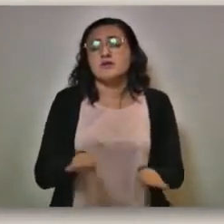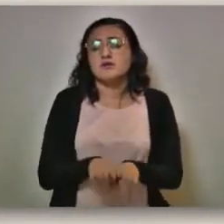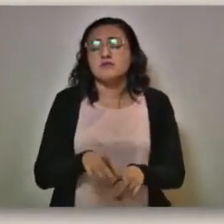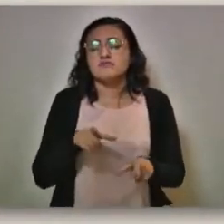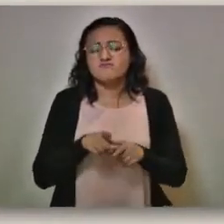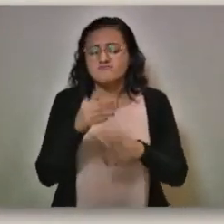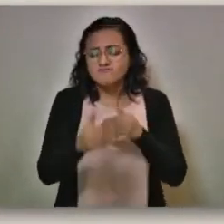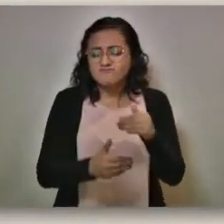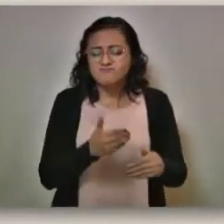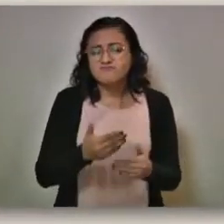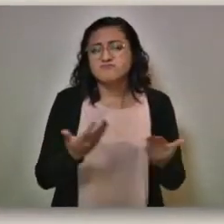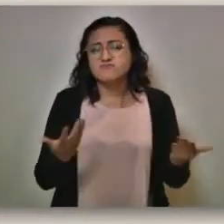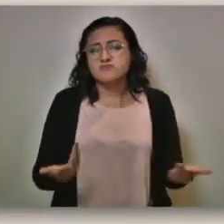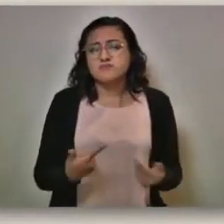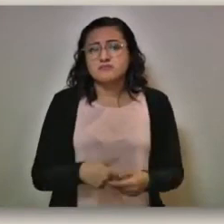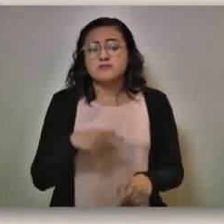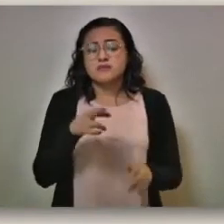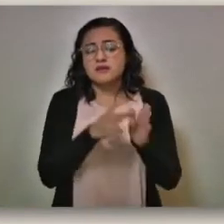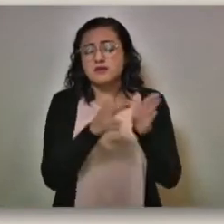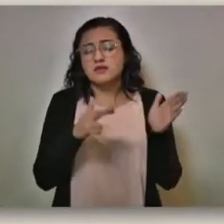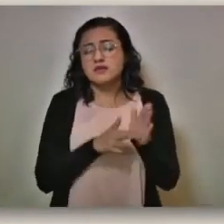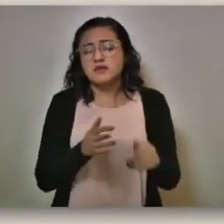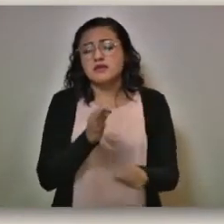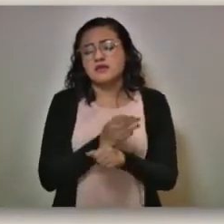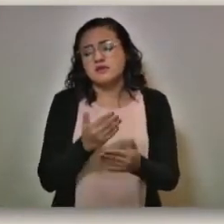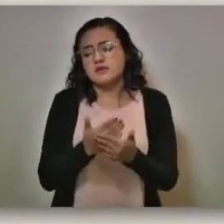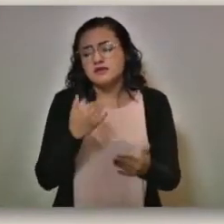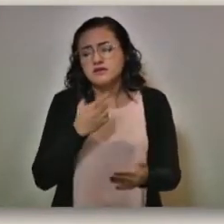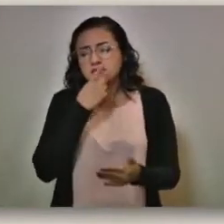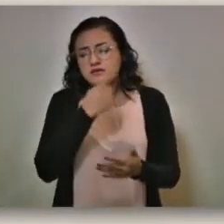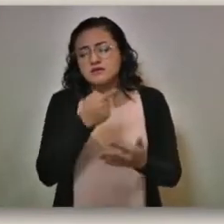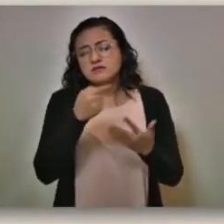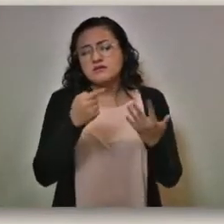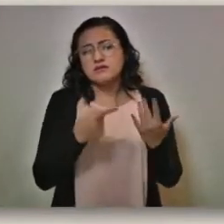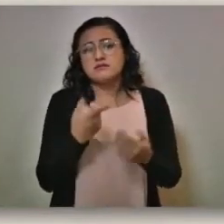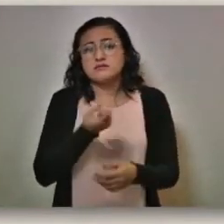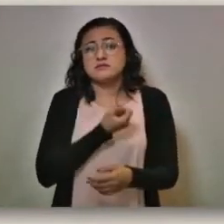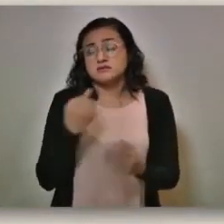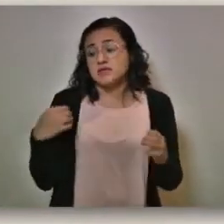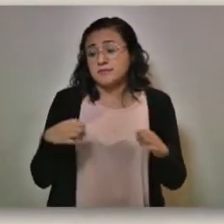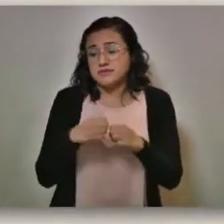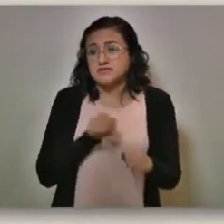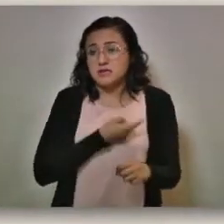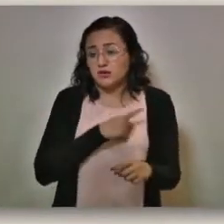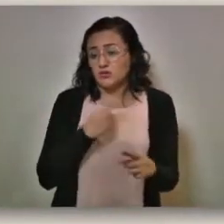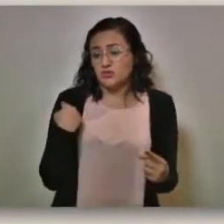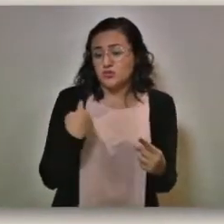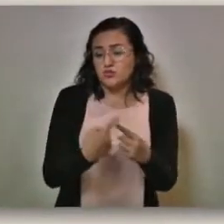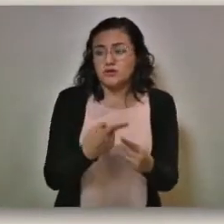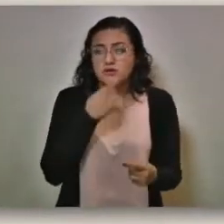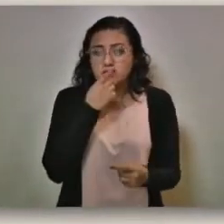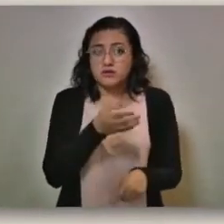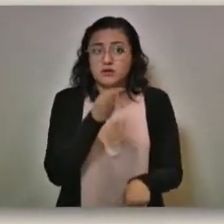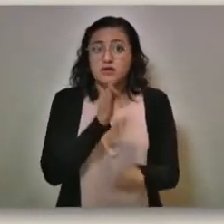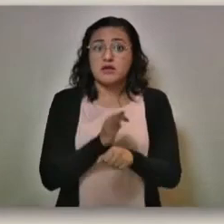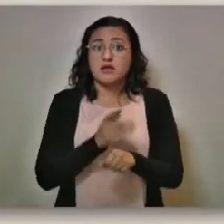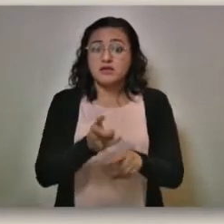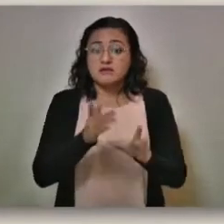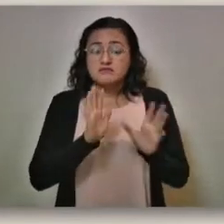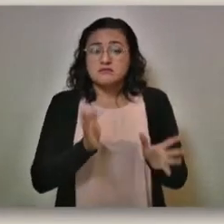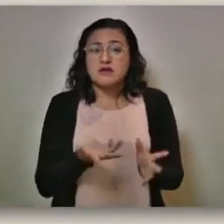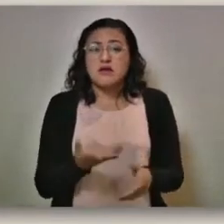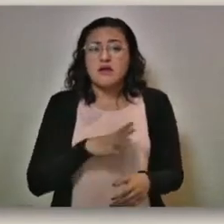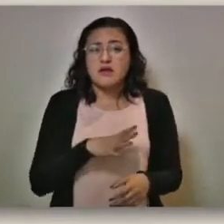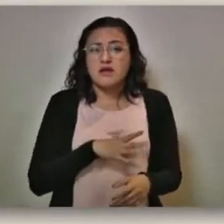seguimiento de las medidas que ha estado anunciado a lo largo de esta contingencia. ¿Habrá la posibilidad de que hubiera ya algún